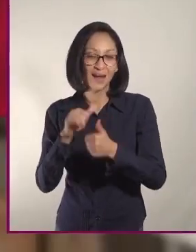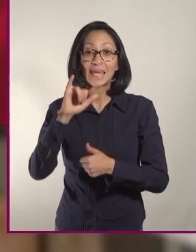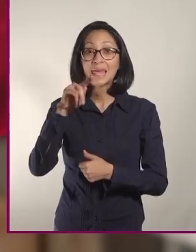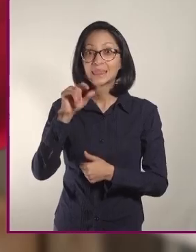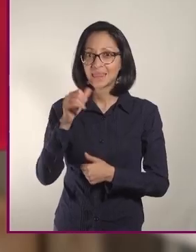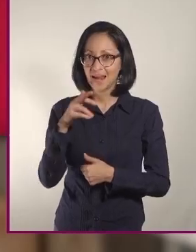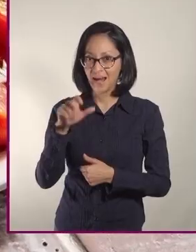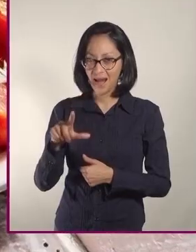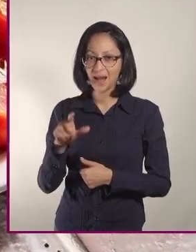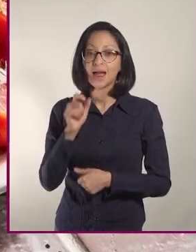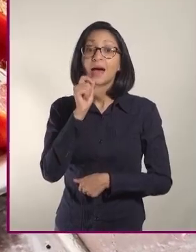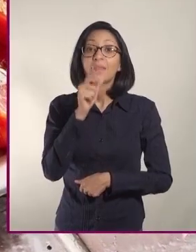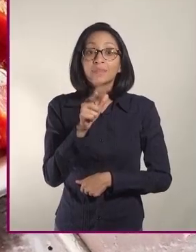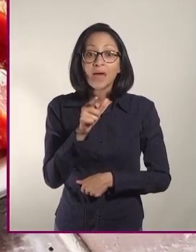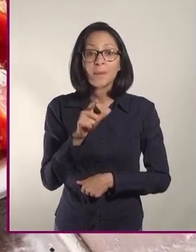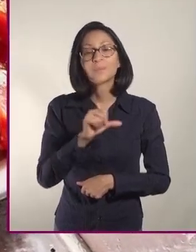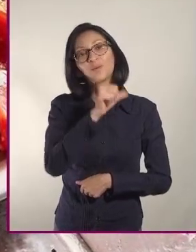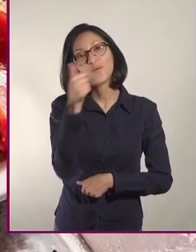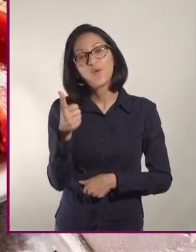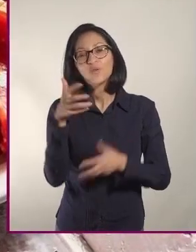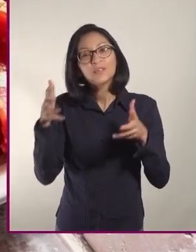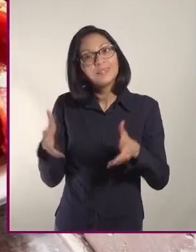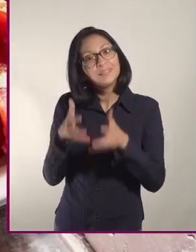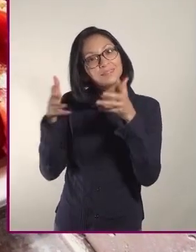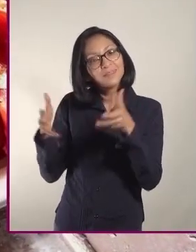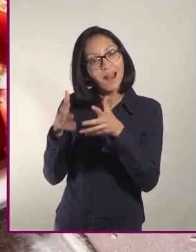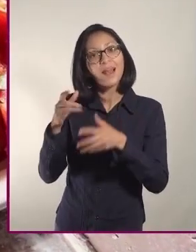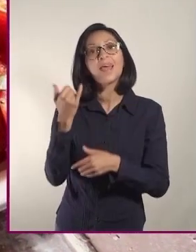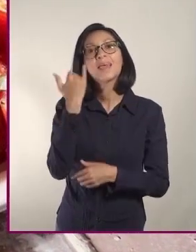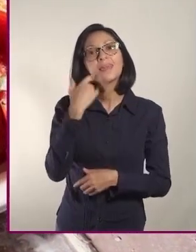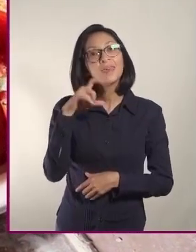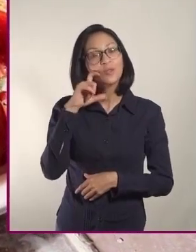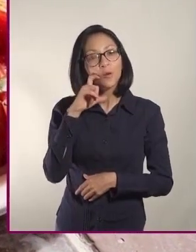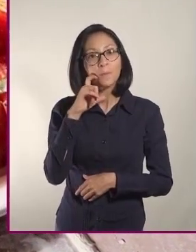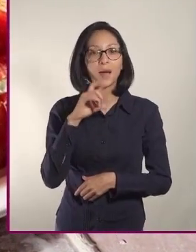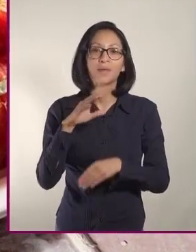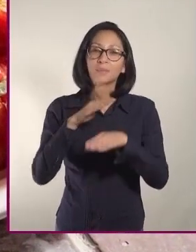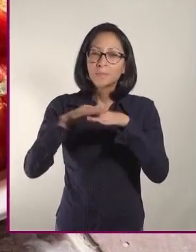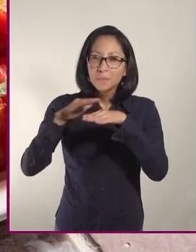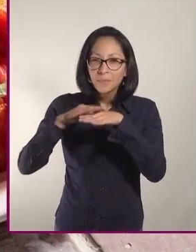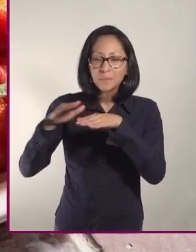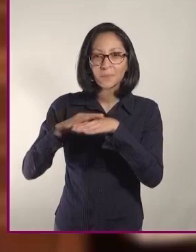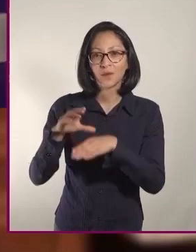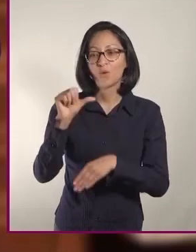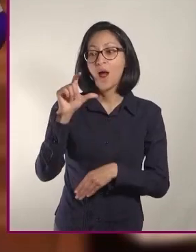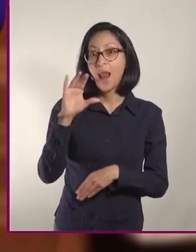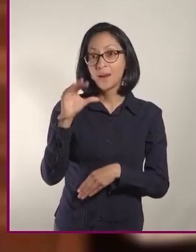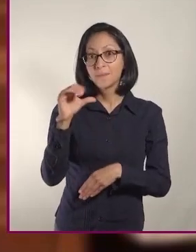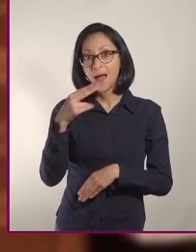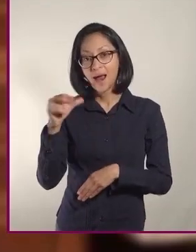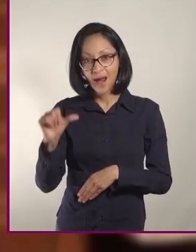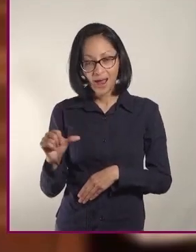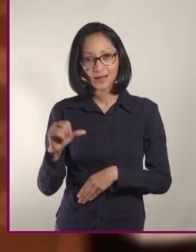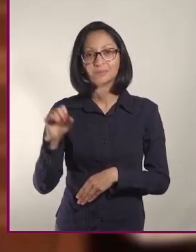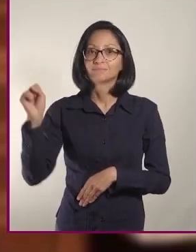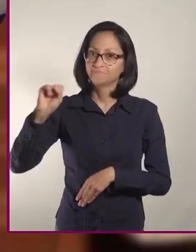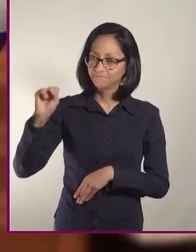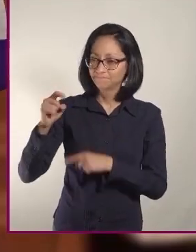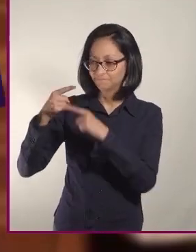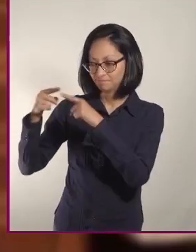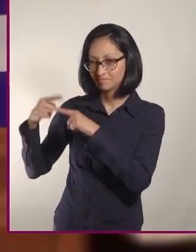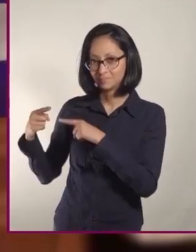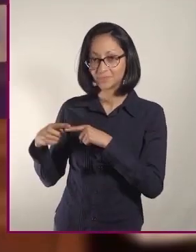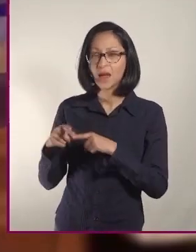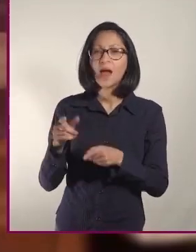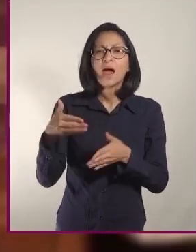panzanella, una riquísima ensalada de jitomates, pepino, albahaca y sal. Por su parte, los ingredientes